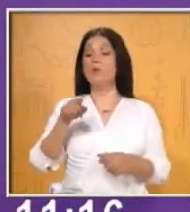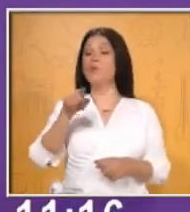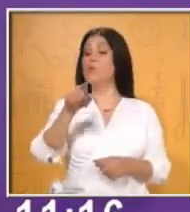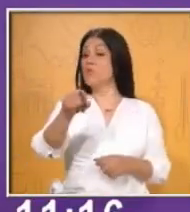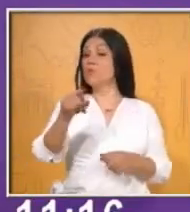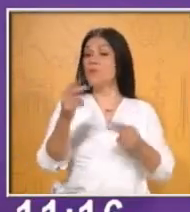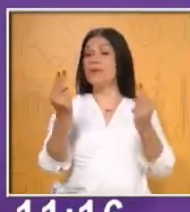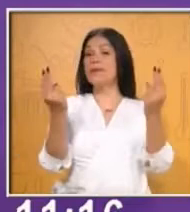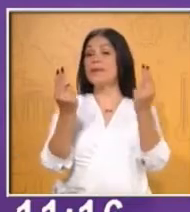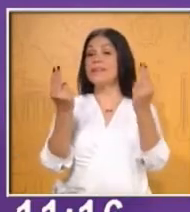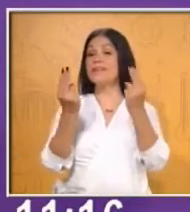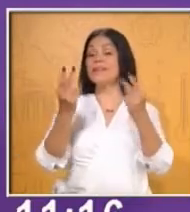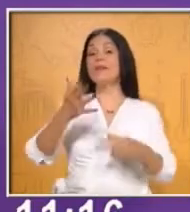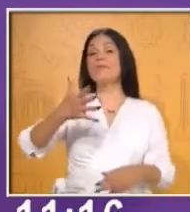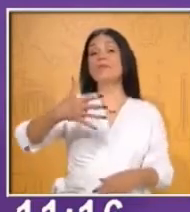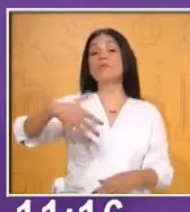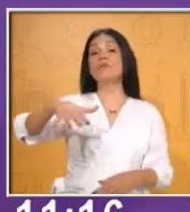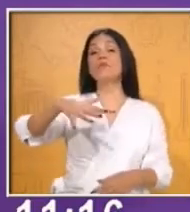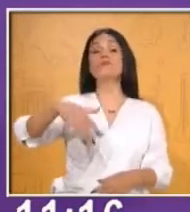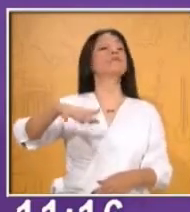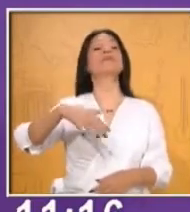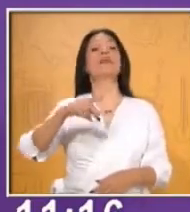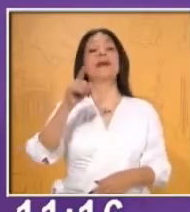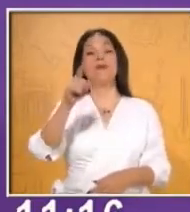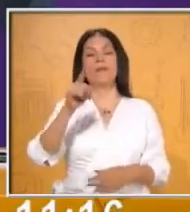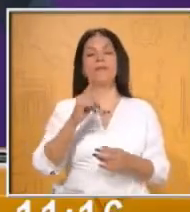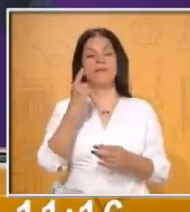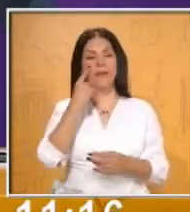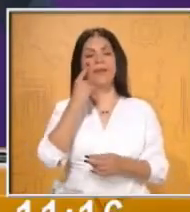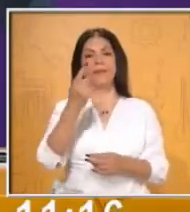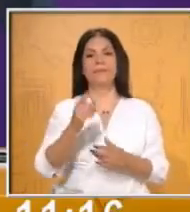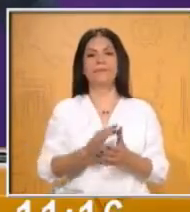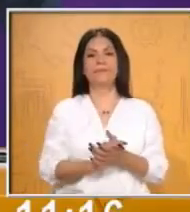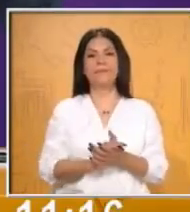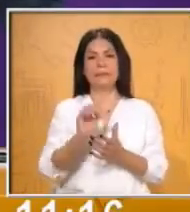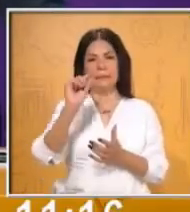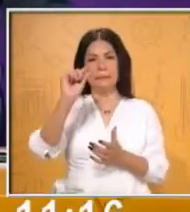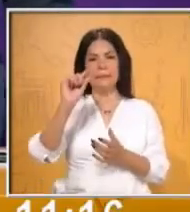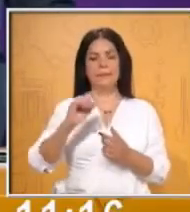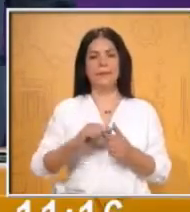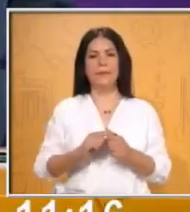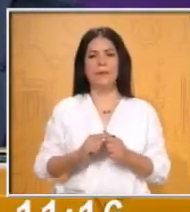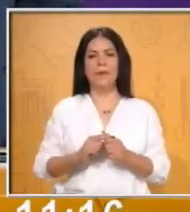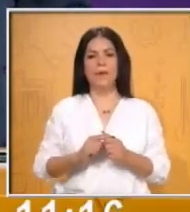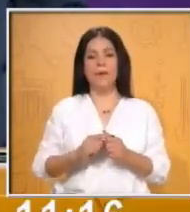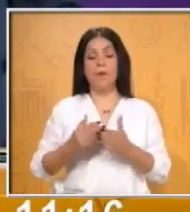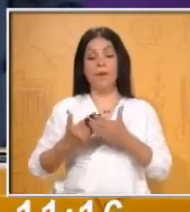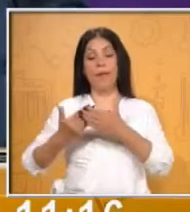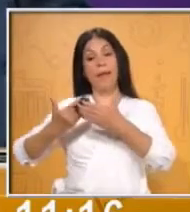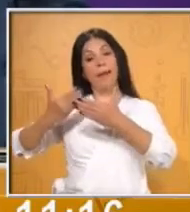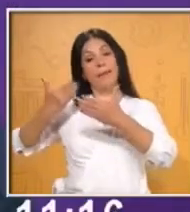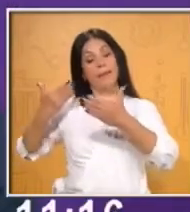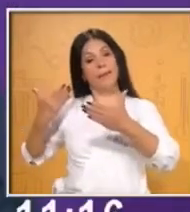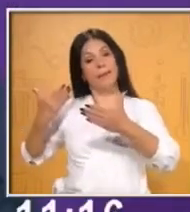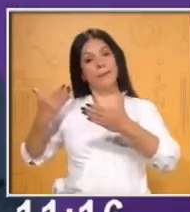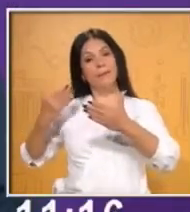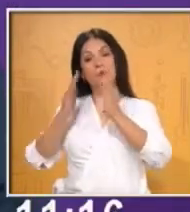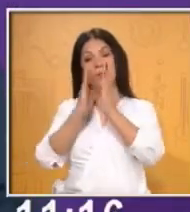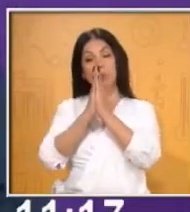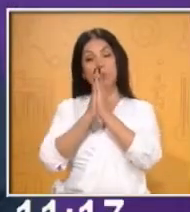material recortable, pero ahorita el maestro te va a dar la indicación. Muy bien. Antes de iniciar te voy a pedir